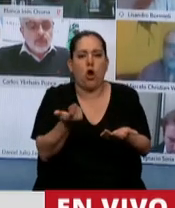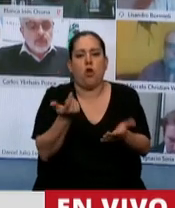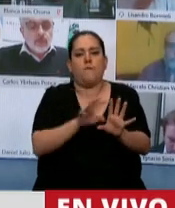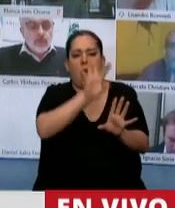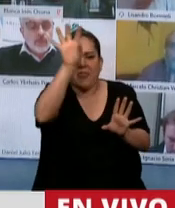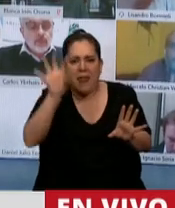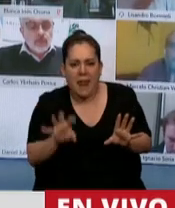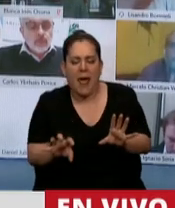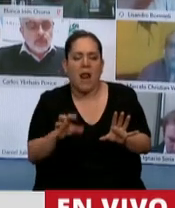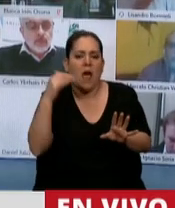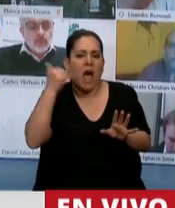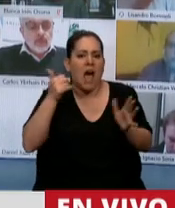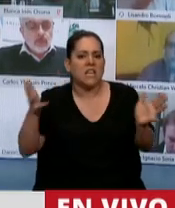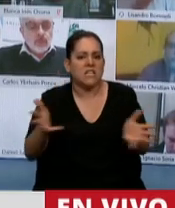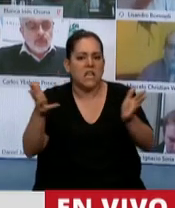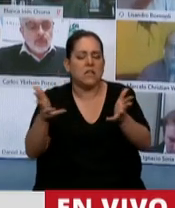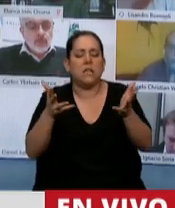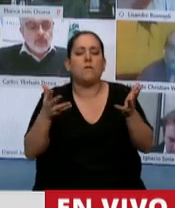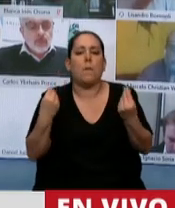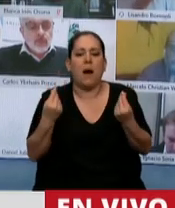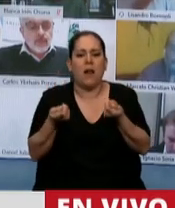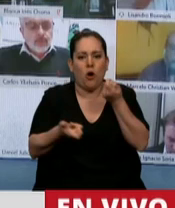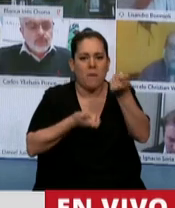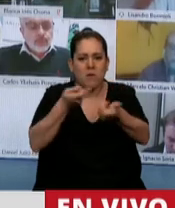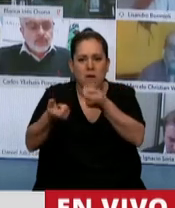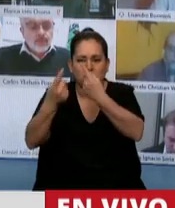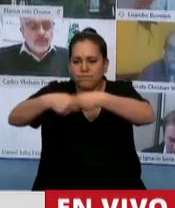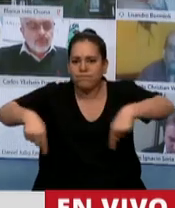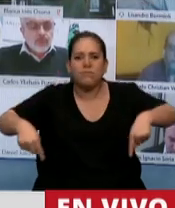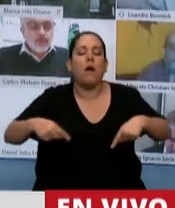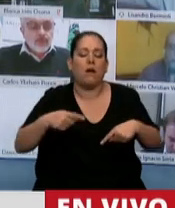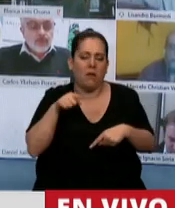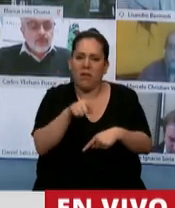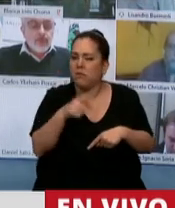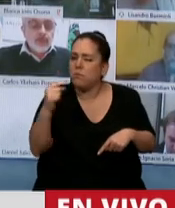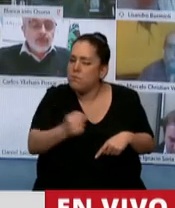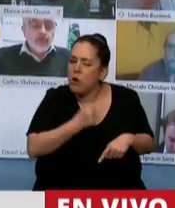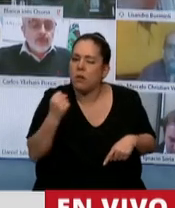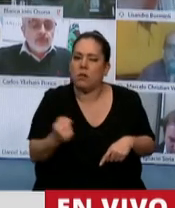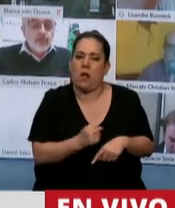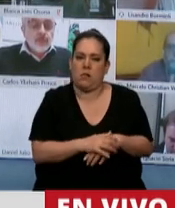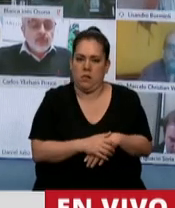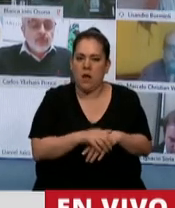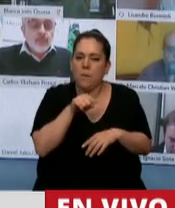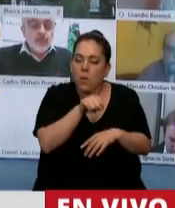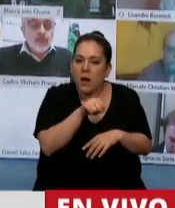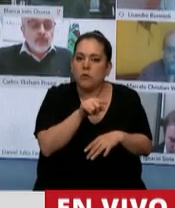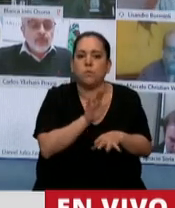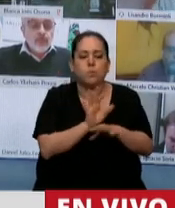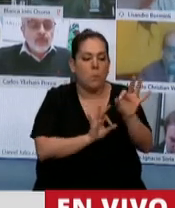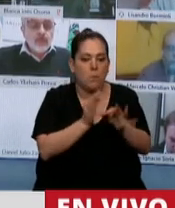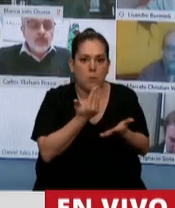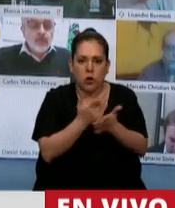hay un real incentivo al consumo y con un costo fiscal importante. Yo creo que este es un proyecto responsable,